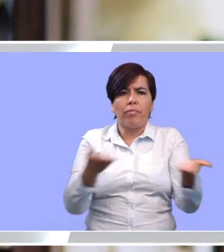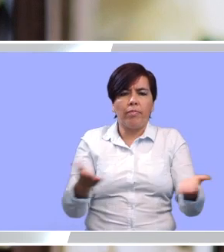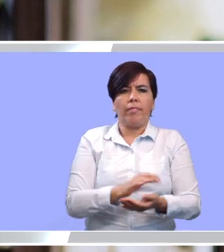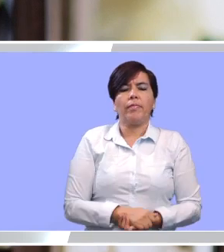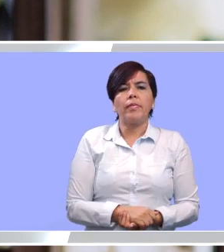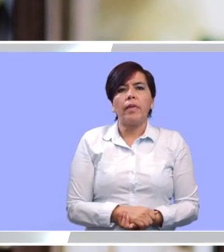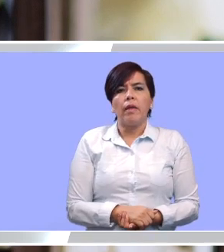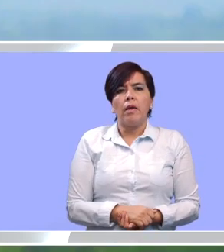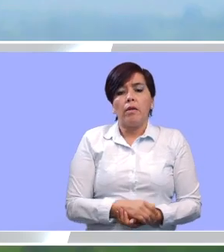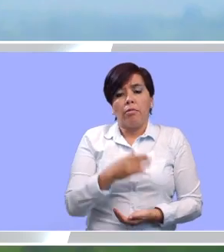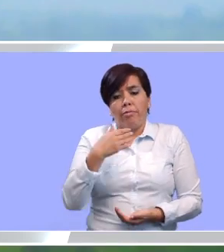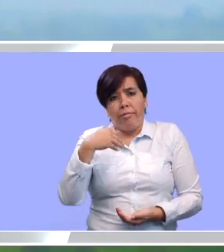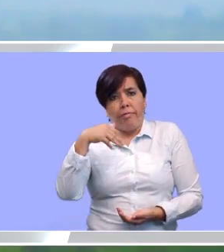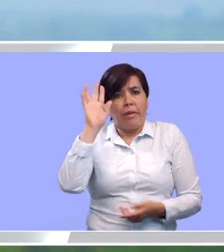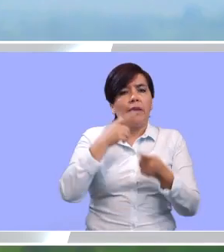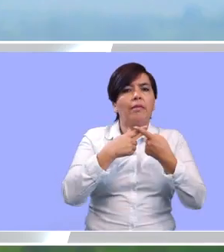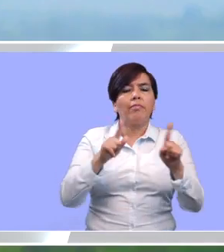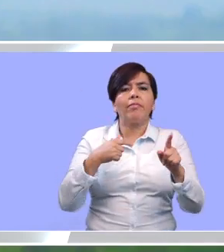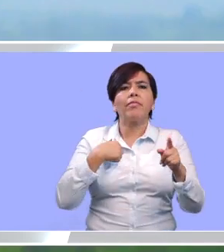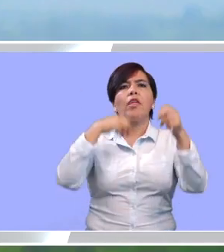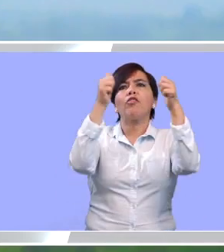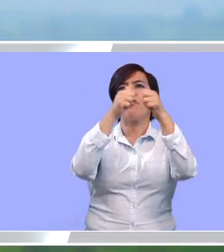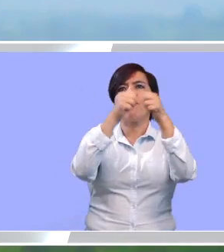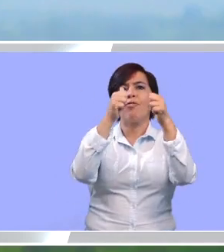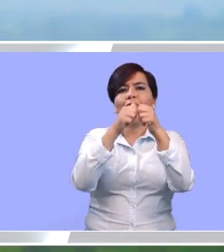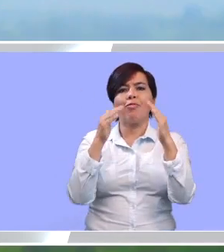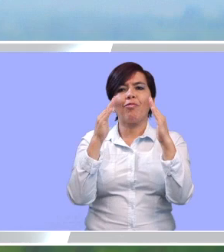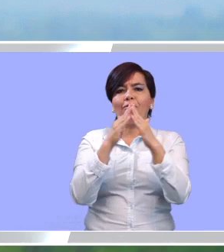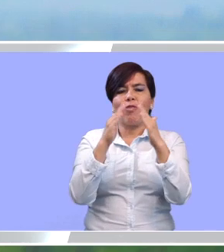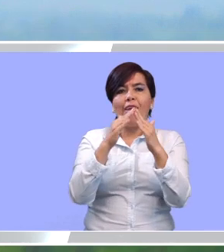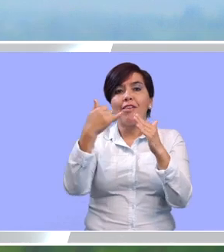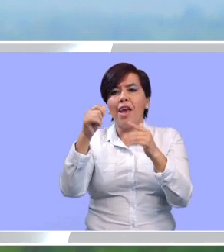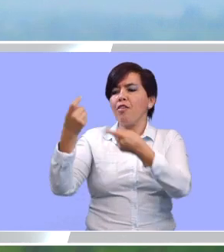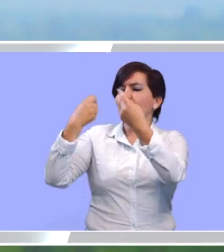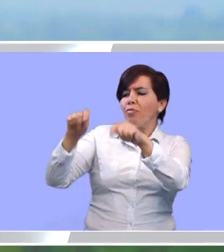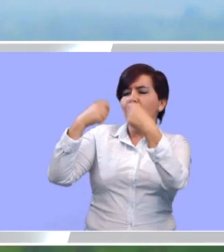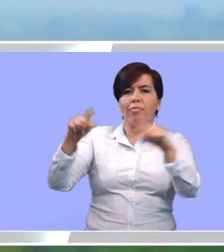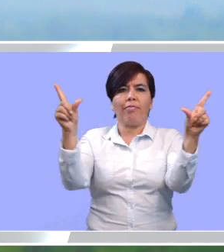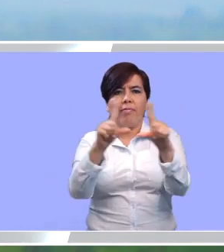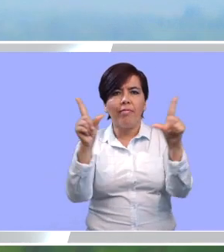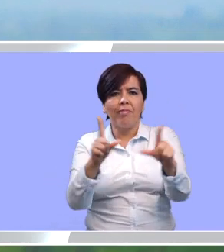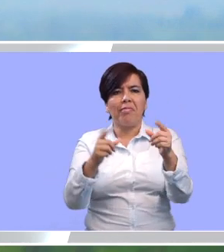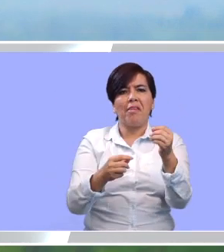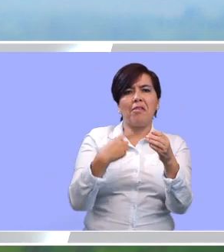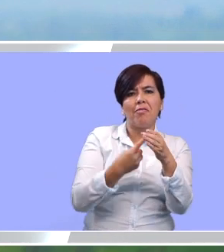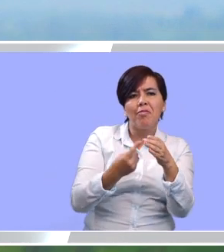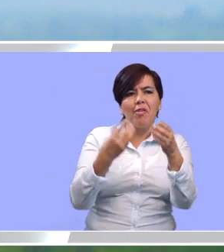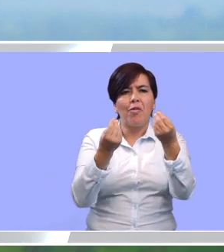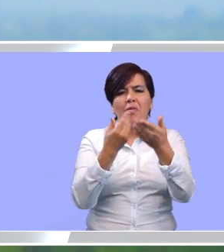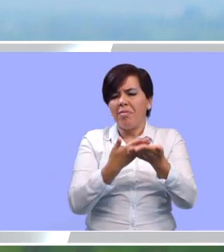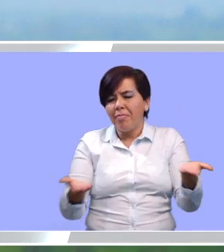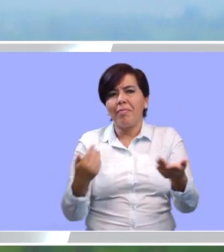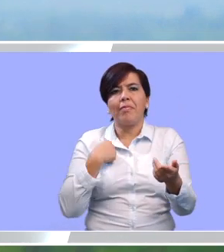lo que uno necesita en la casa. Pues sí, es diferente porque ya uno tiene la energía en la casa, hay que llegar a conseguir los aparaticos eléctricos para